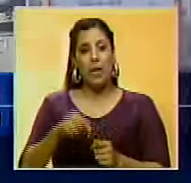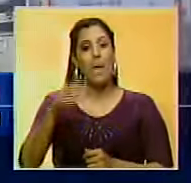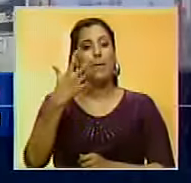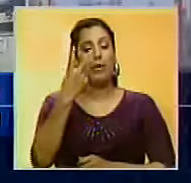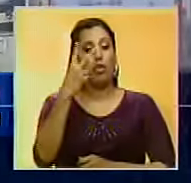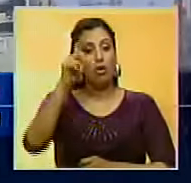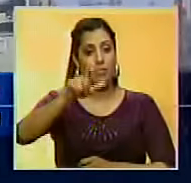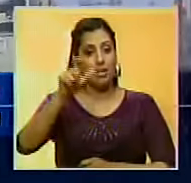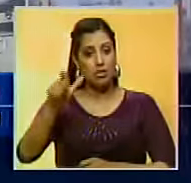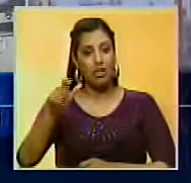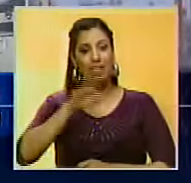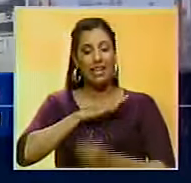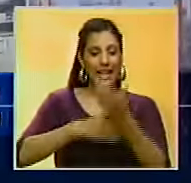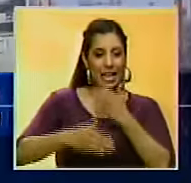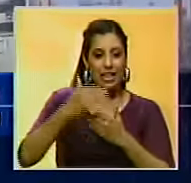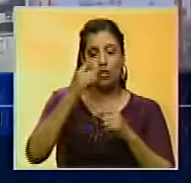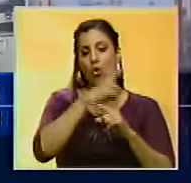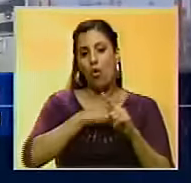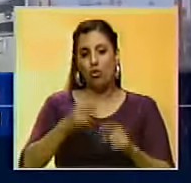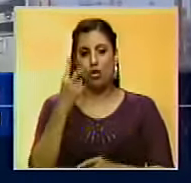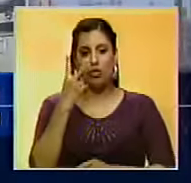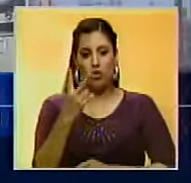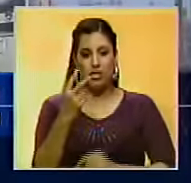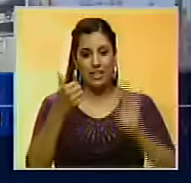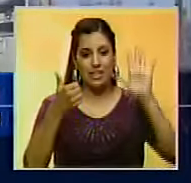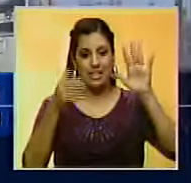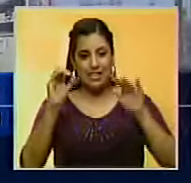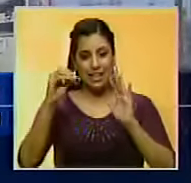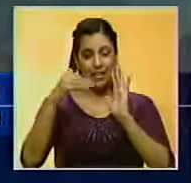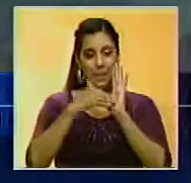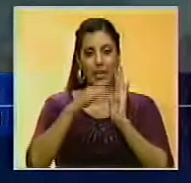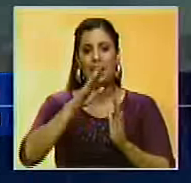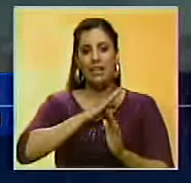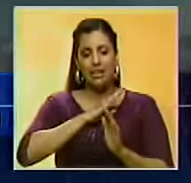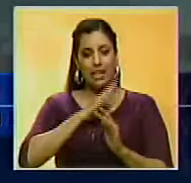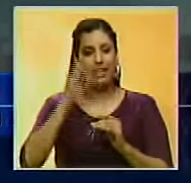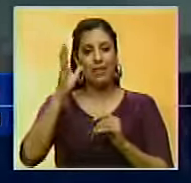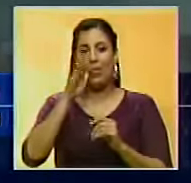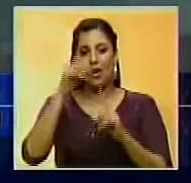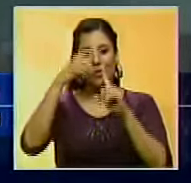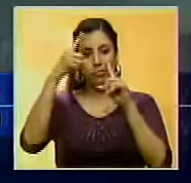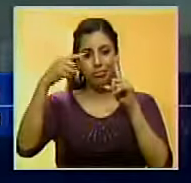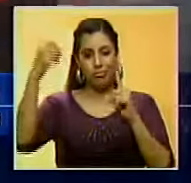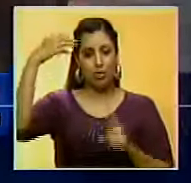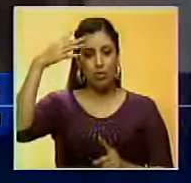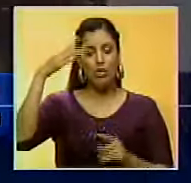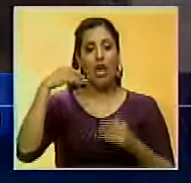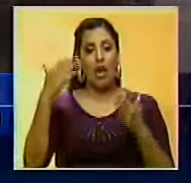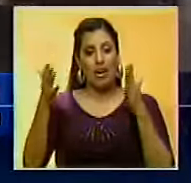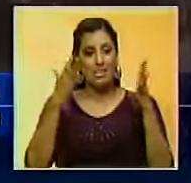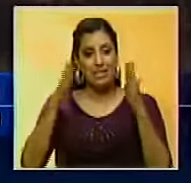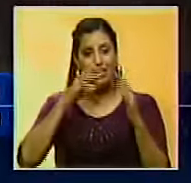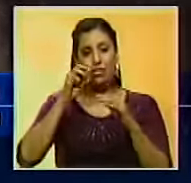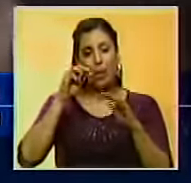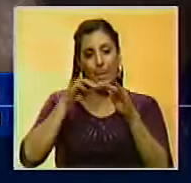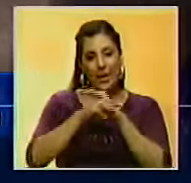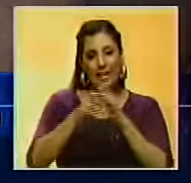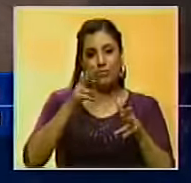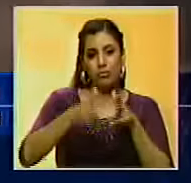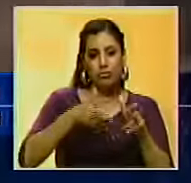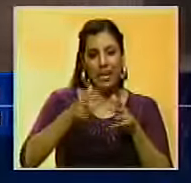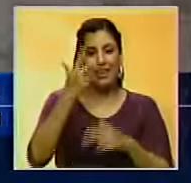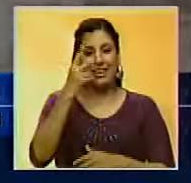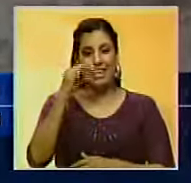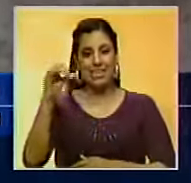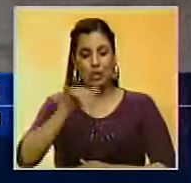menos dos personas resultaron heridas y otras 260.000 se encuentran sin electricidad. Los servicios de trenes, así como más de 300